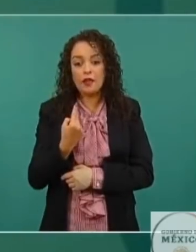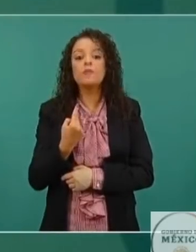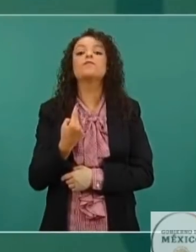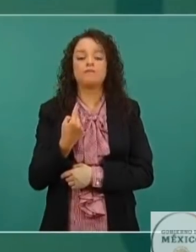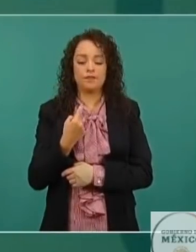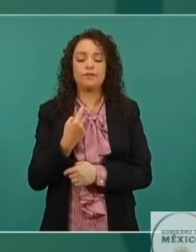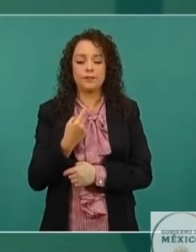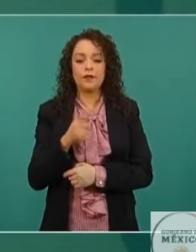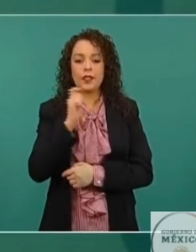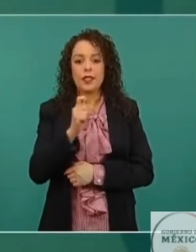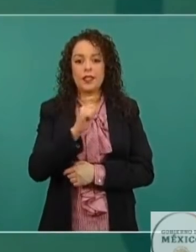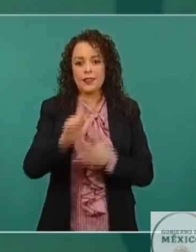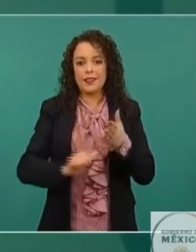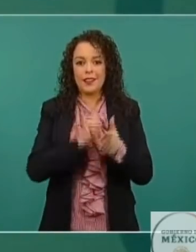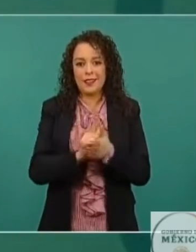energética.